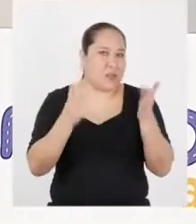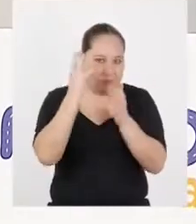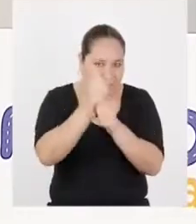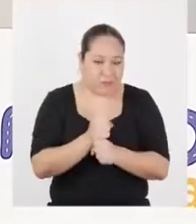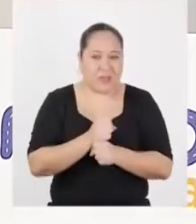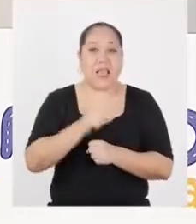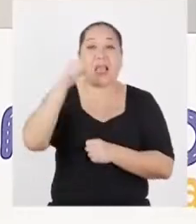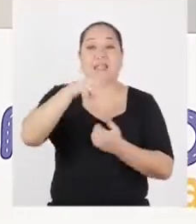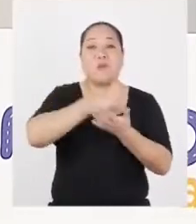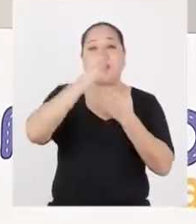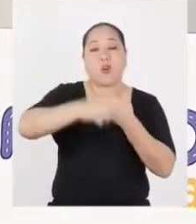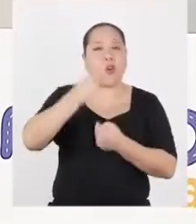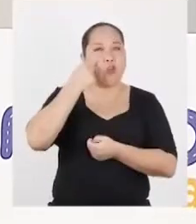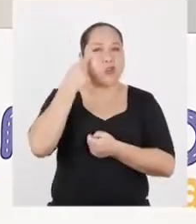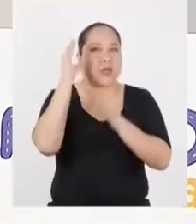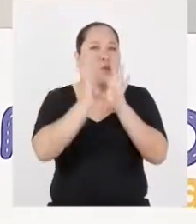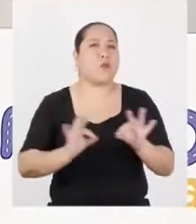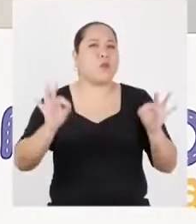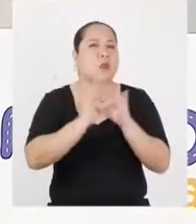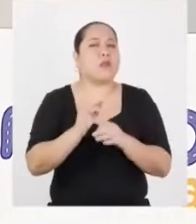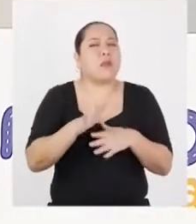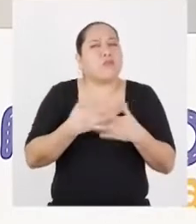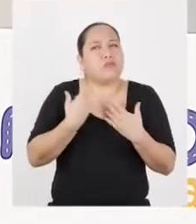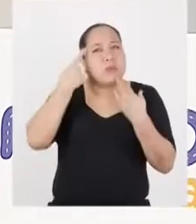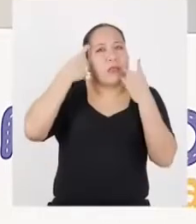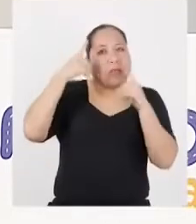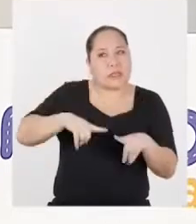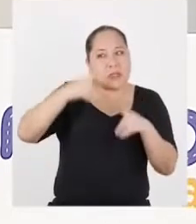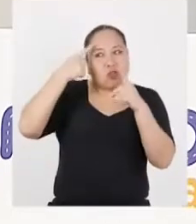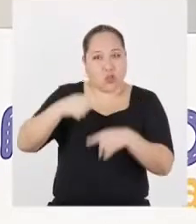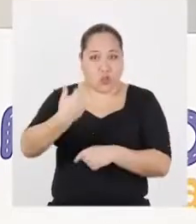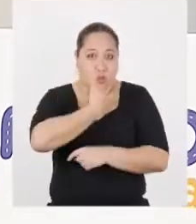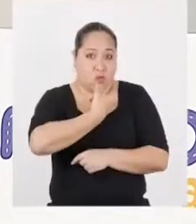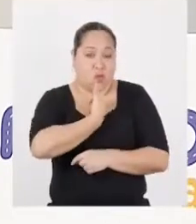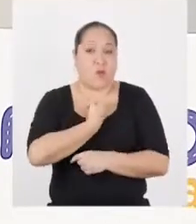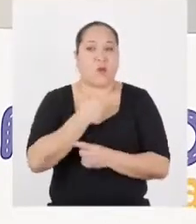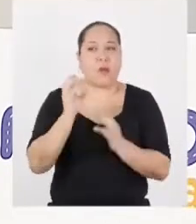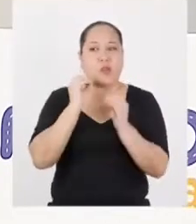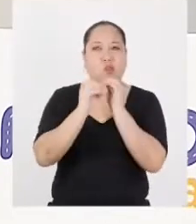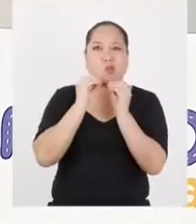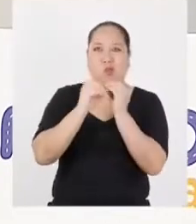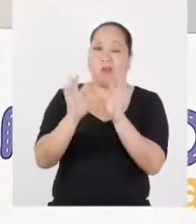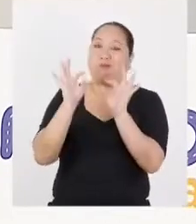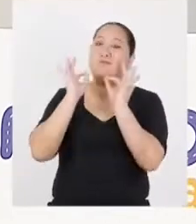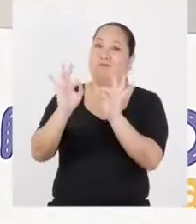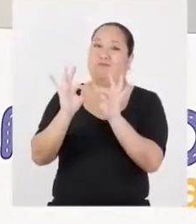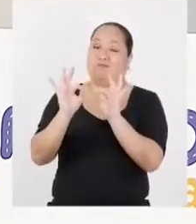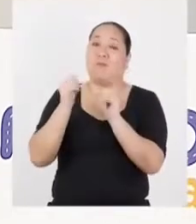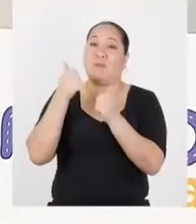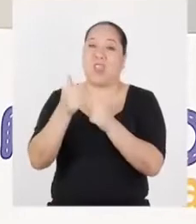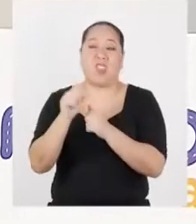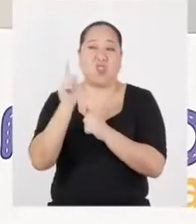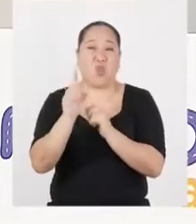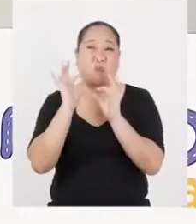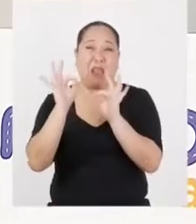Este programa nos ha hecho conocer la importancia de tomar decisiones autónomas para poder enfrentar bien el riesgo de